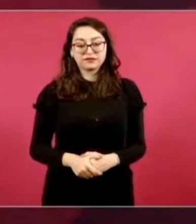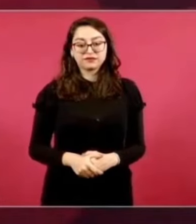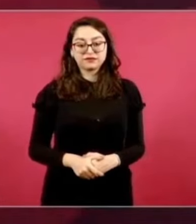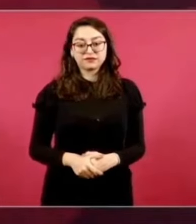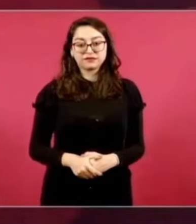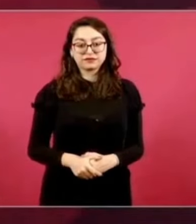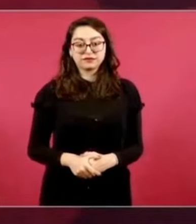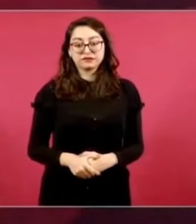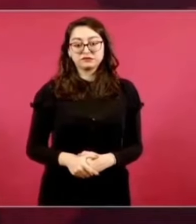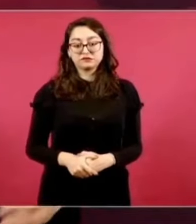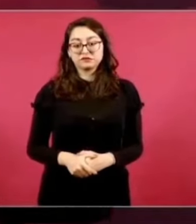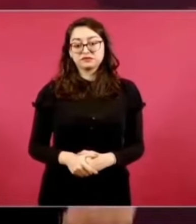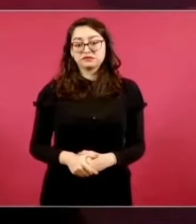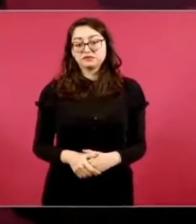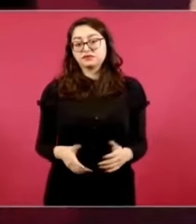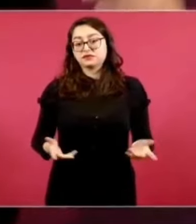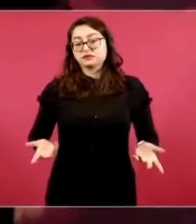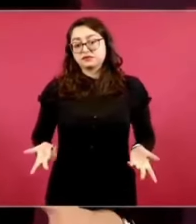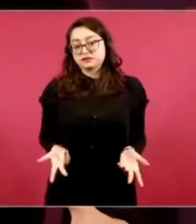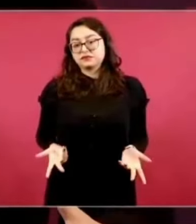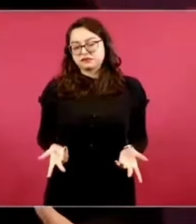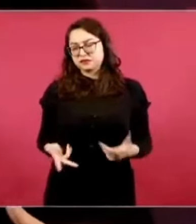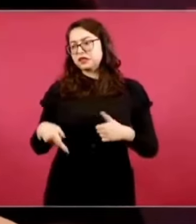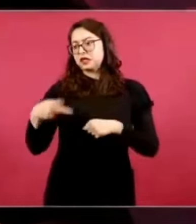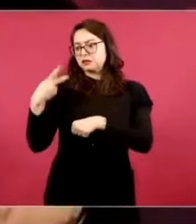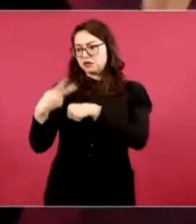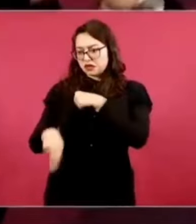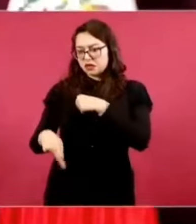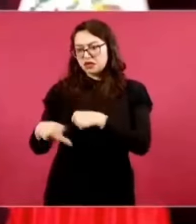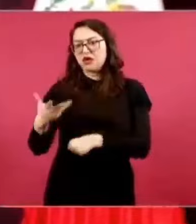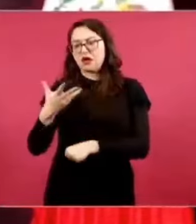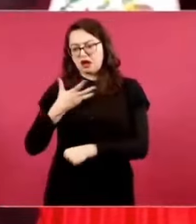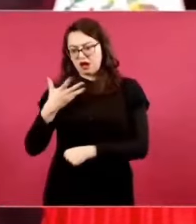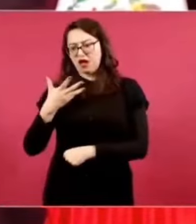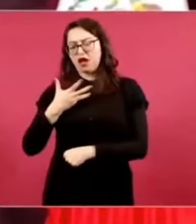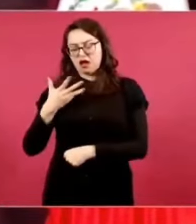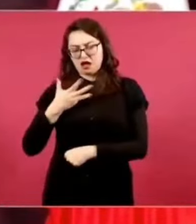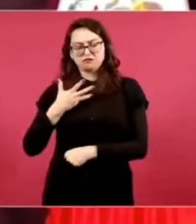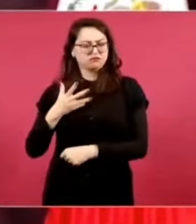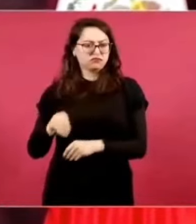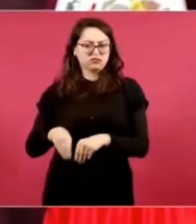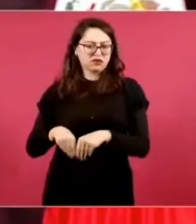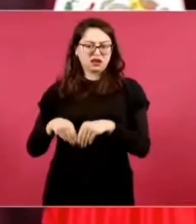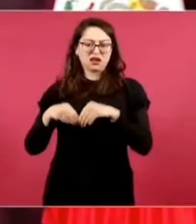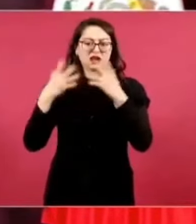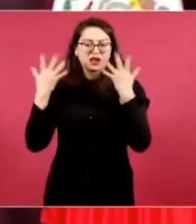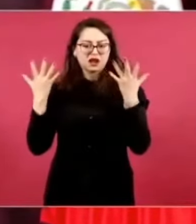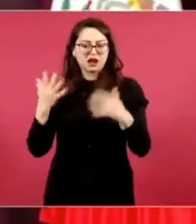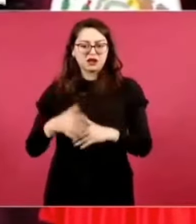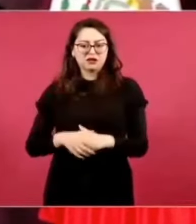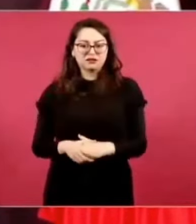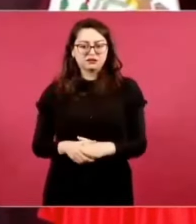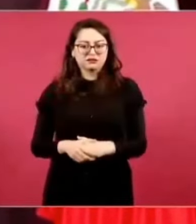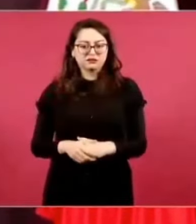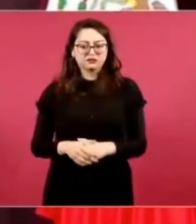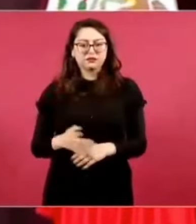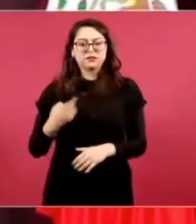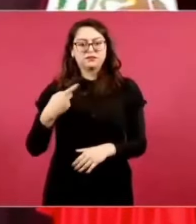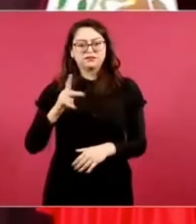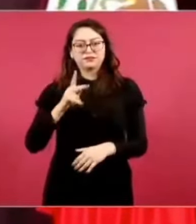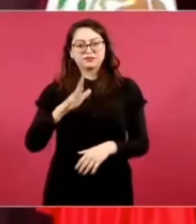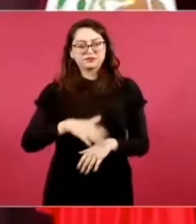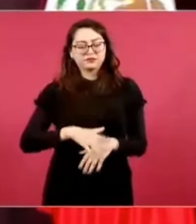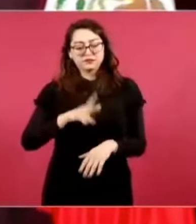puede haber ese riesgo, pero es peor el riesgo a que se